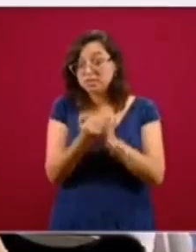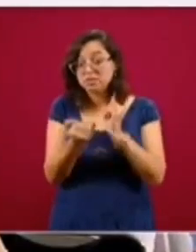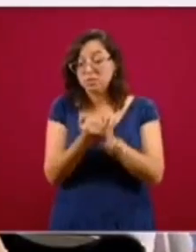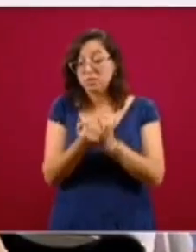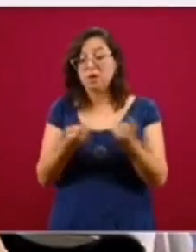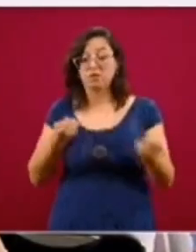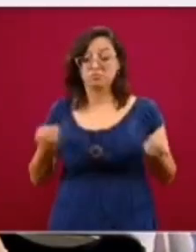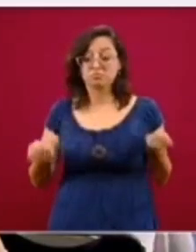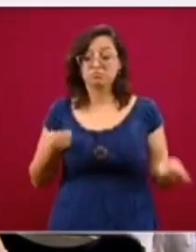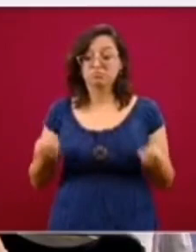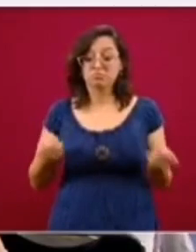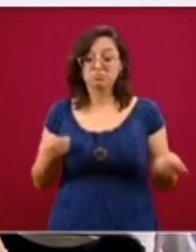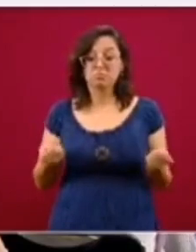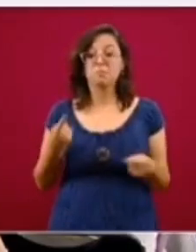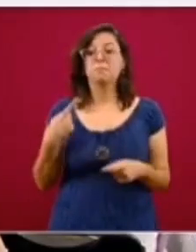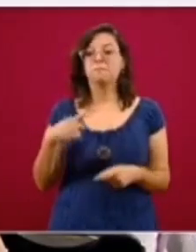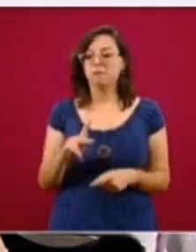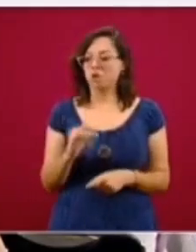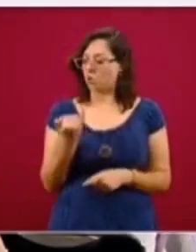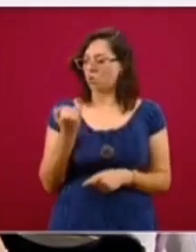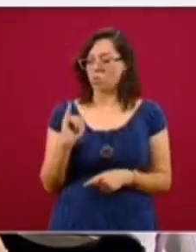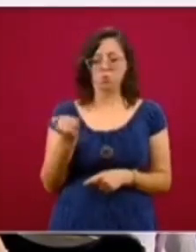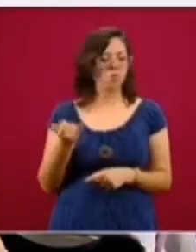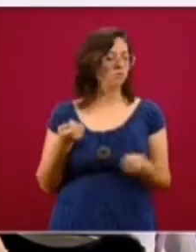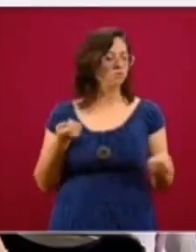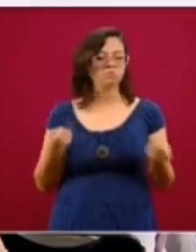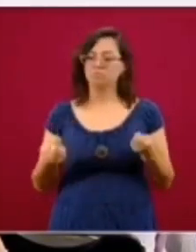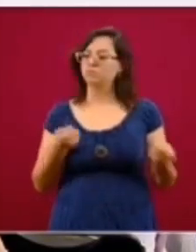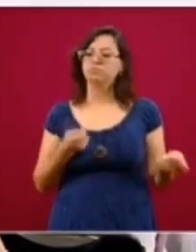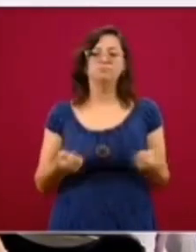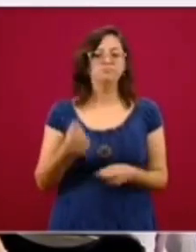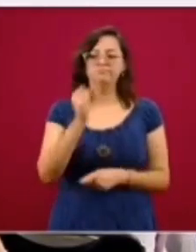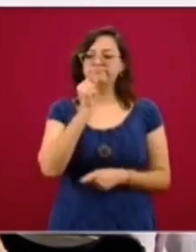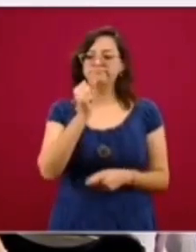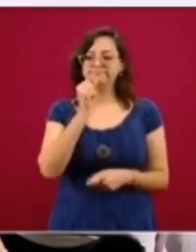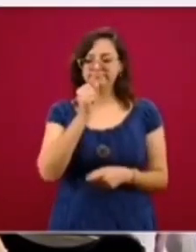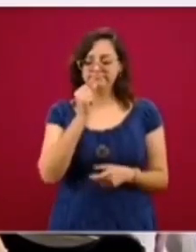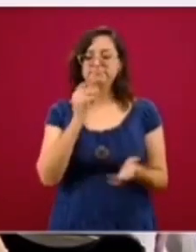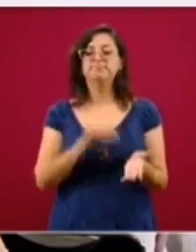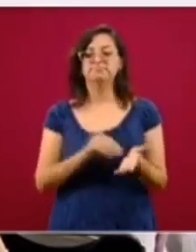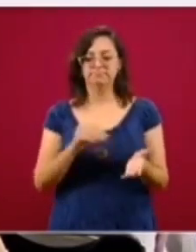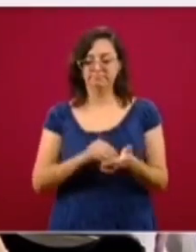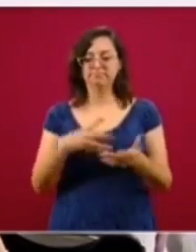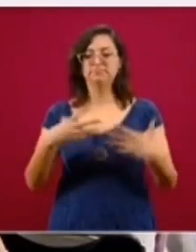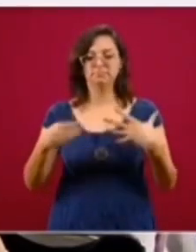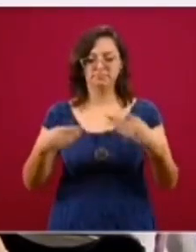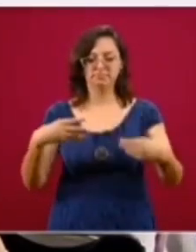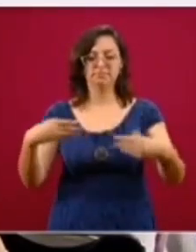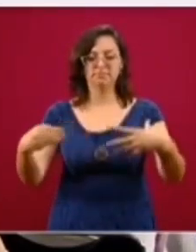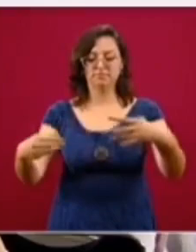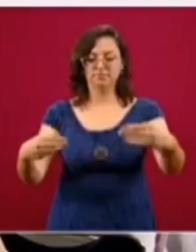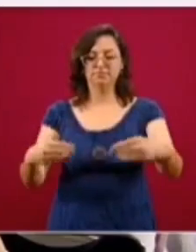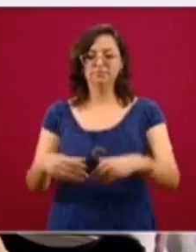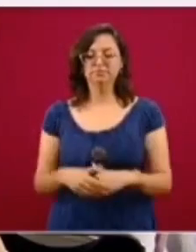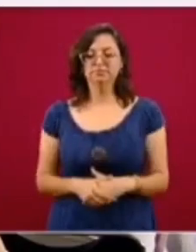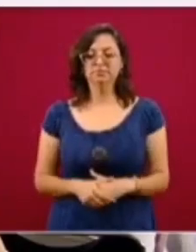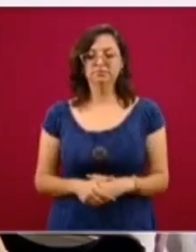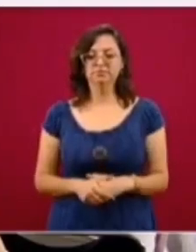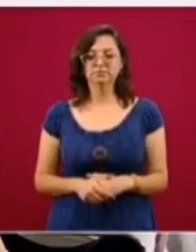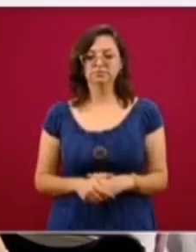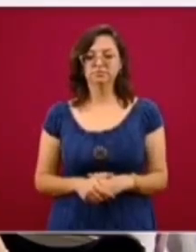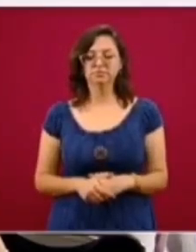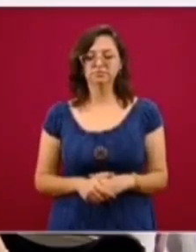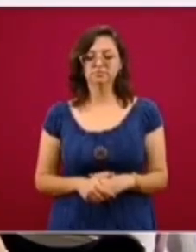controlar, pero definitivamente durante junio todavía la epidemia se mantenía activa y dispersándose y propagándose en el